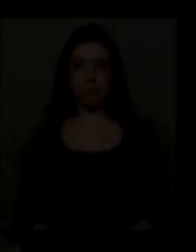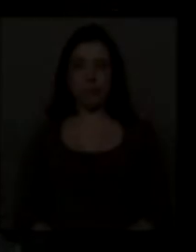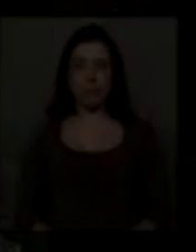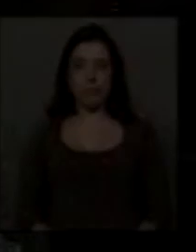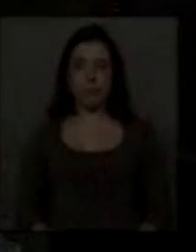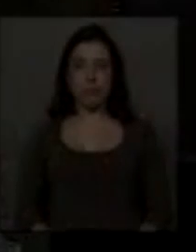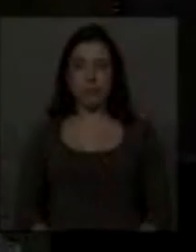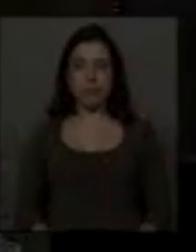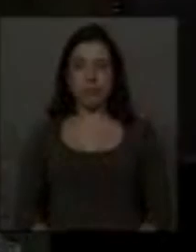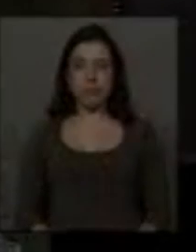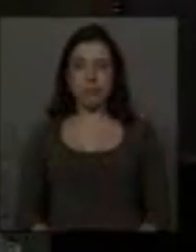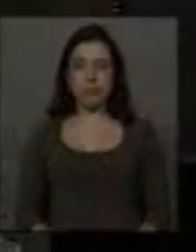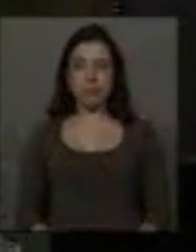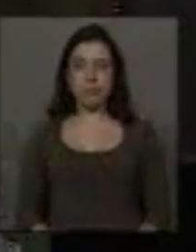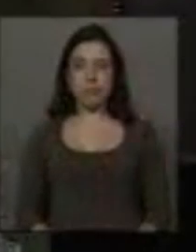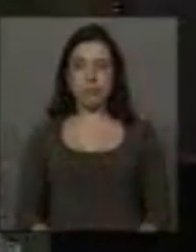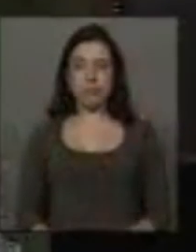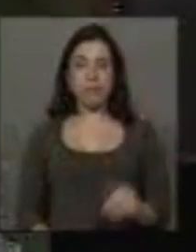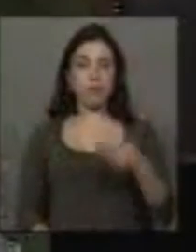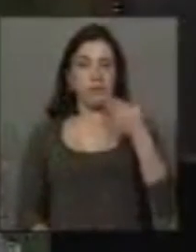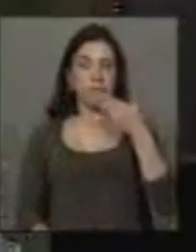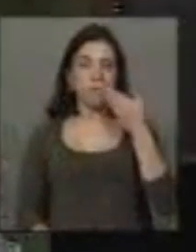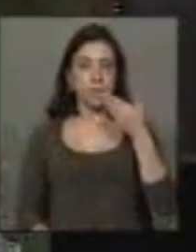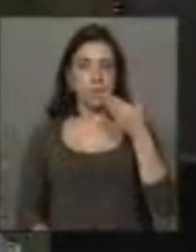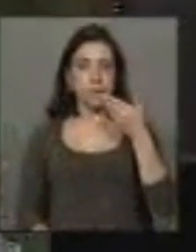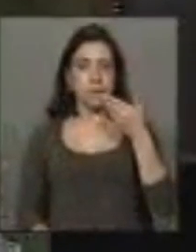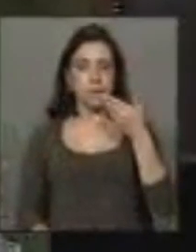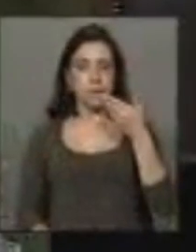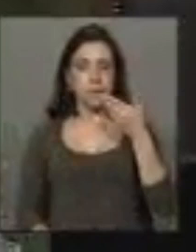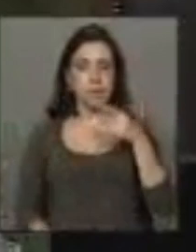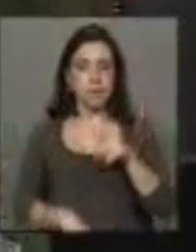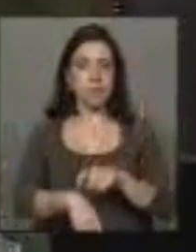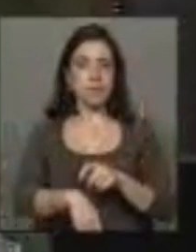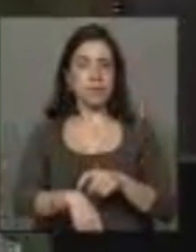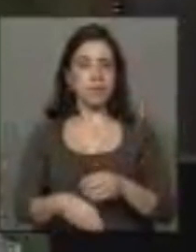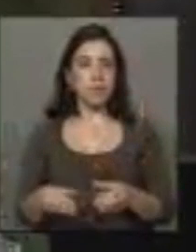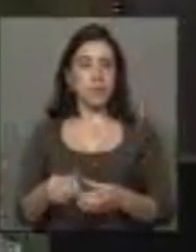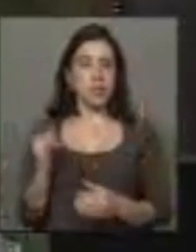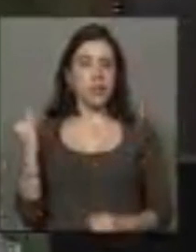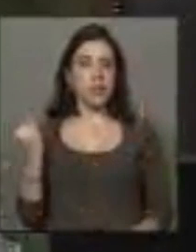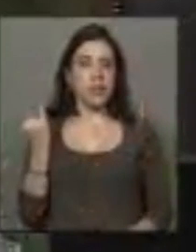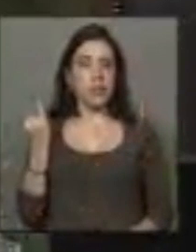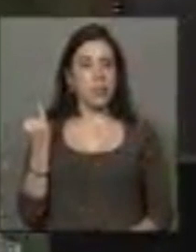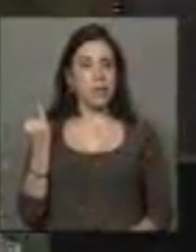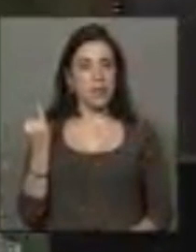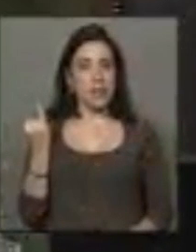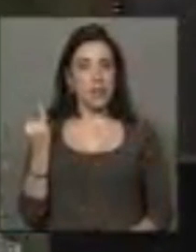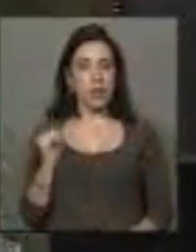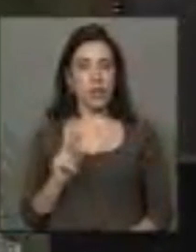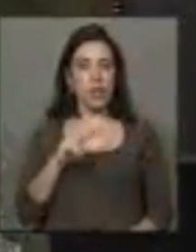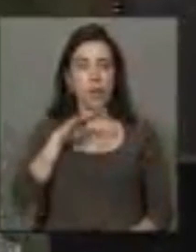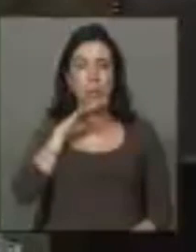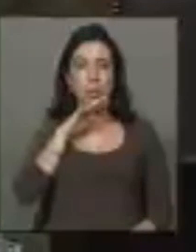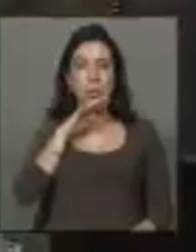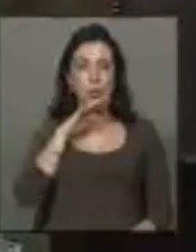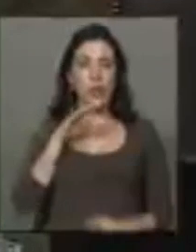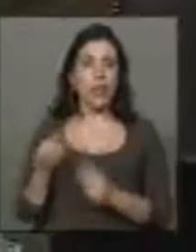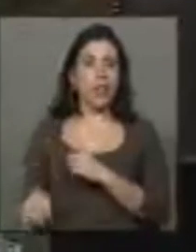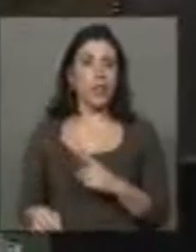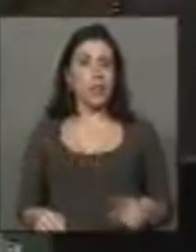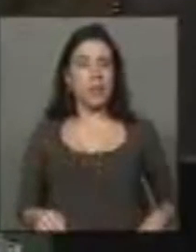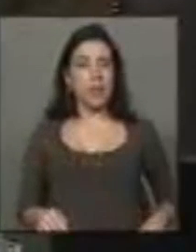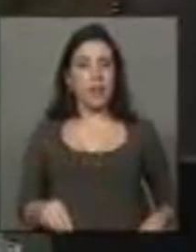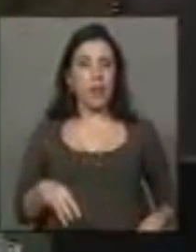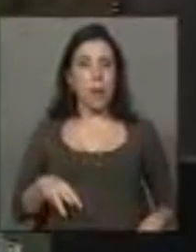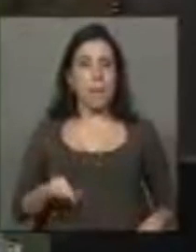A continuación tiene la palabra en el tiempo del Comité Independiente por dos minutos el diputado